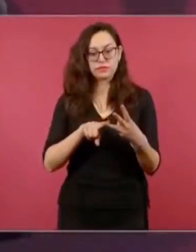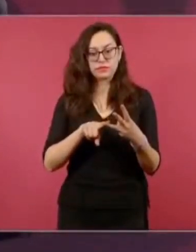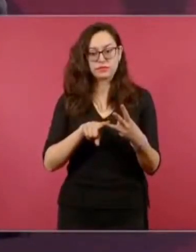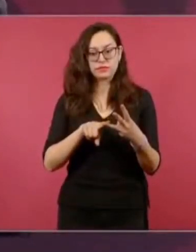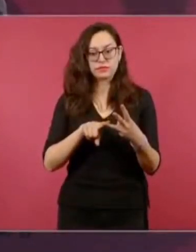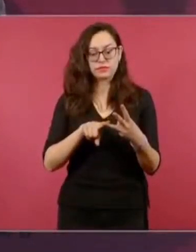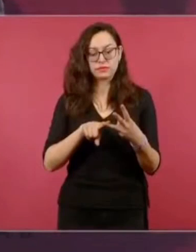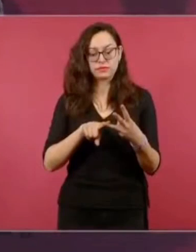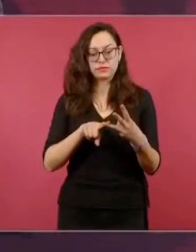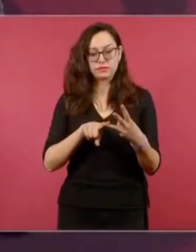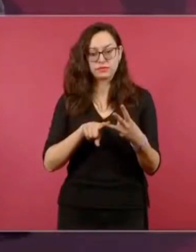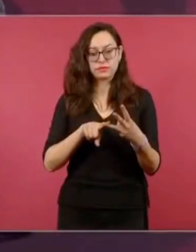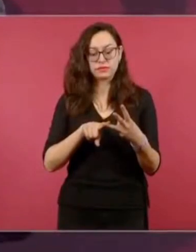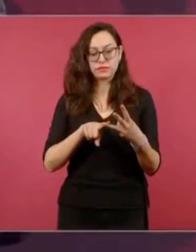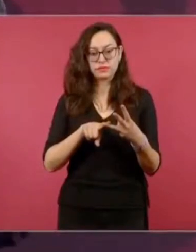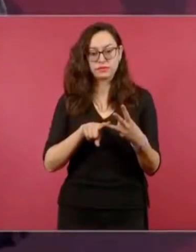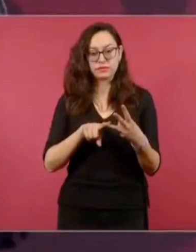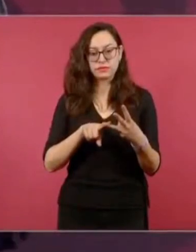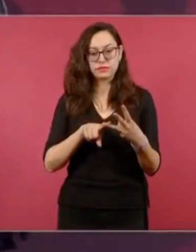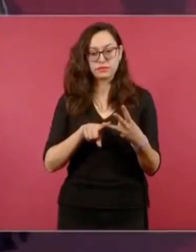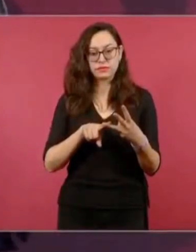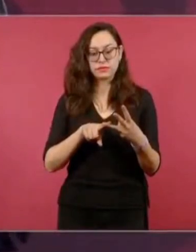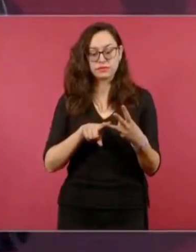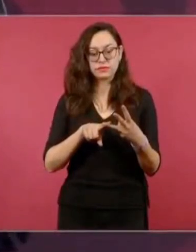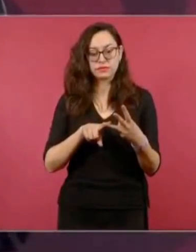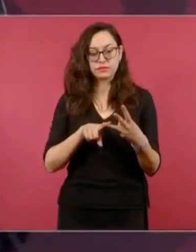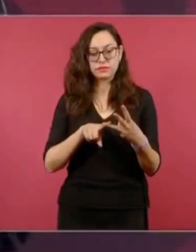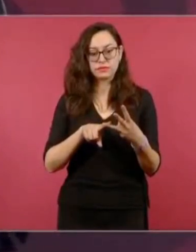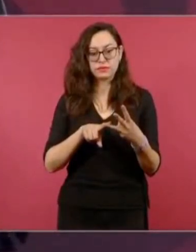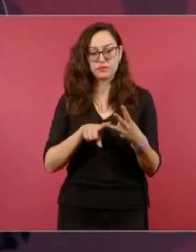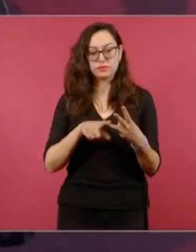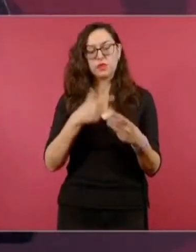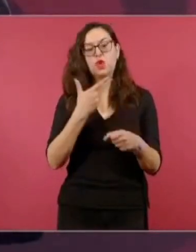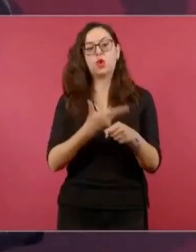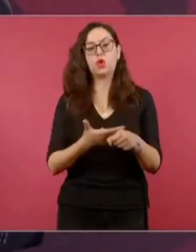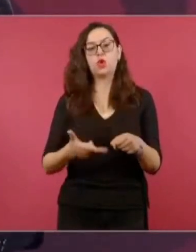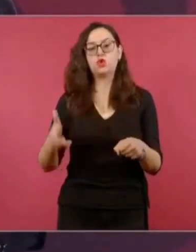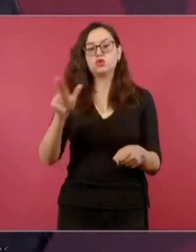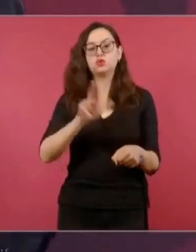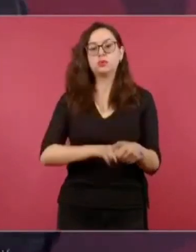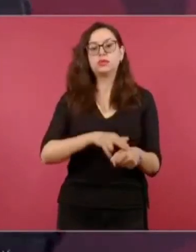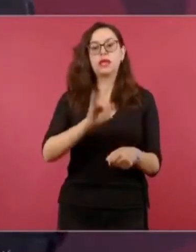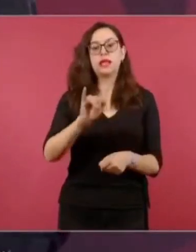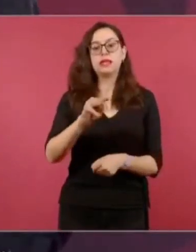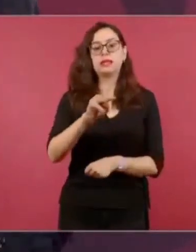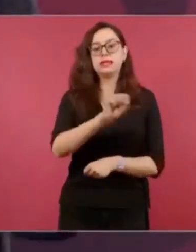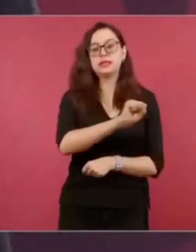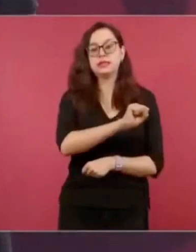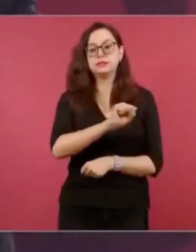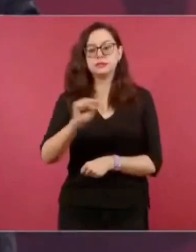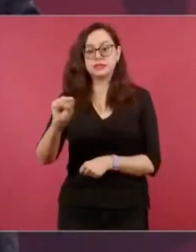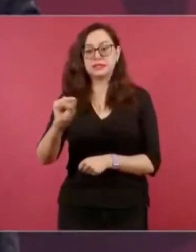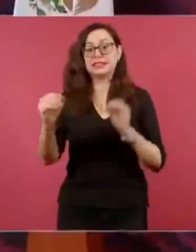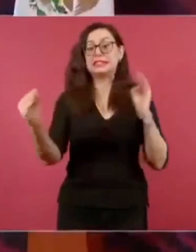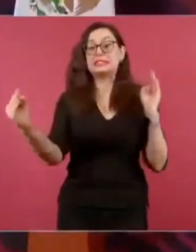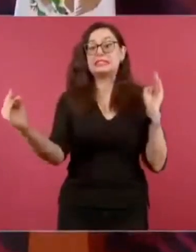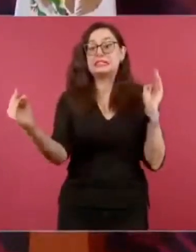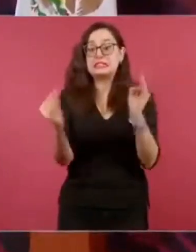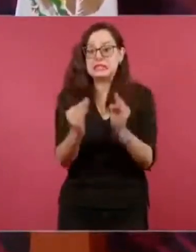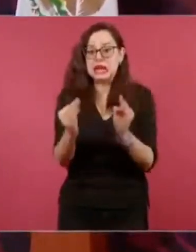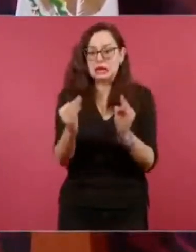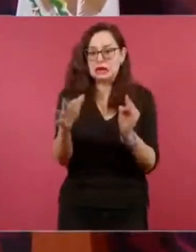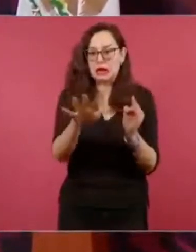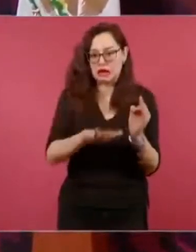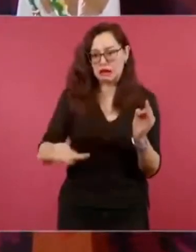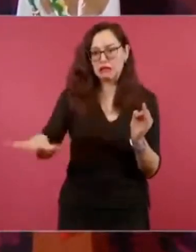clínica del Seguro Social, que está más cercana a